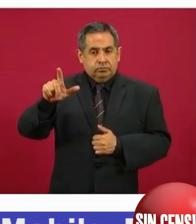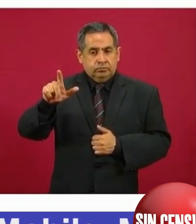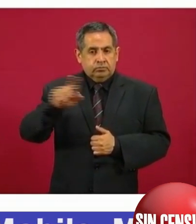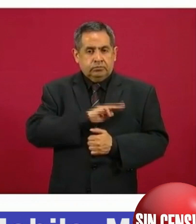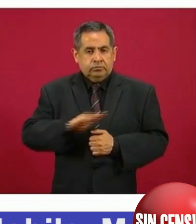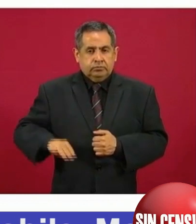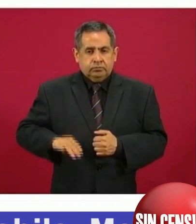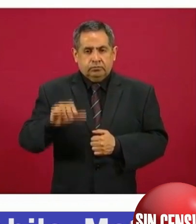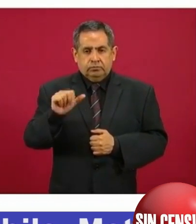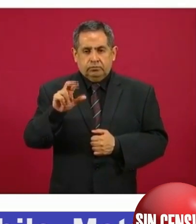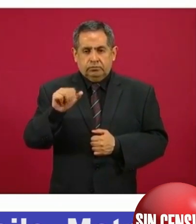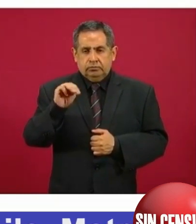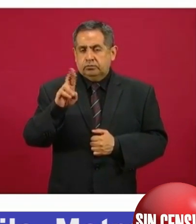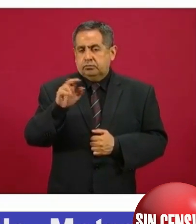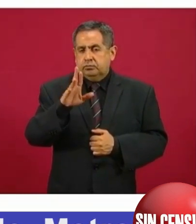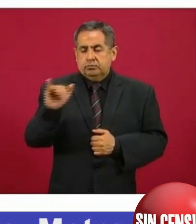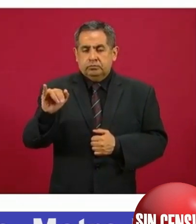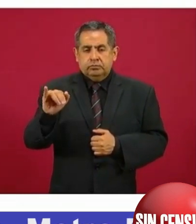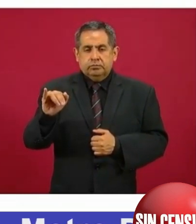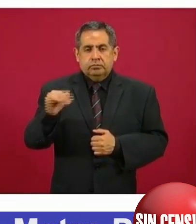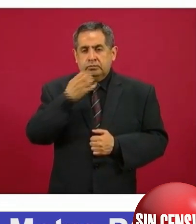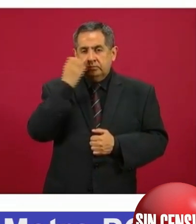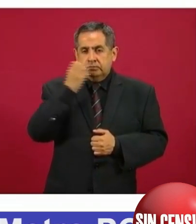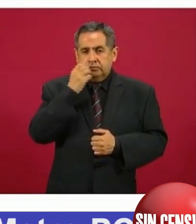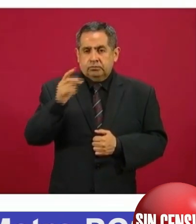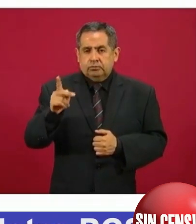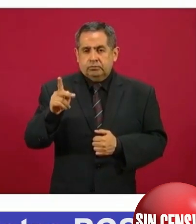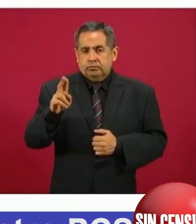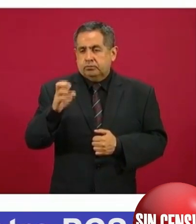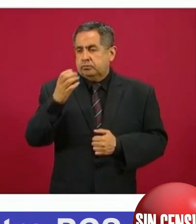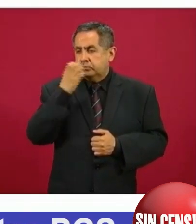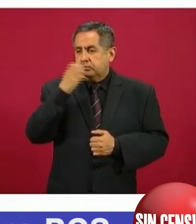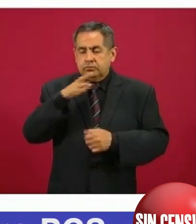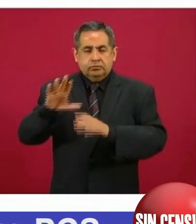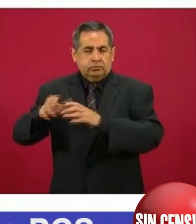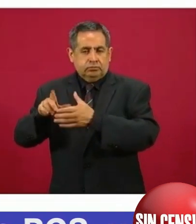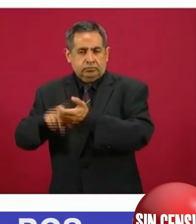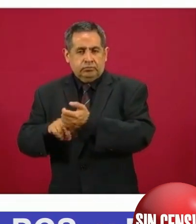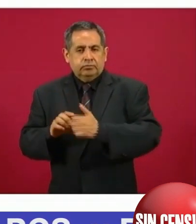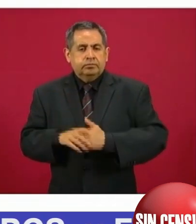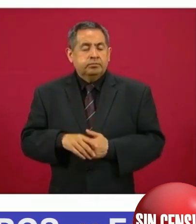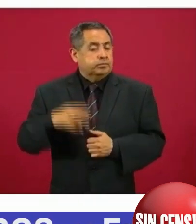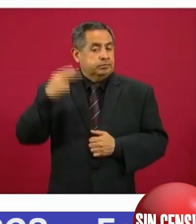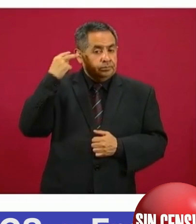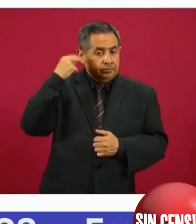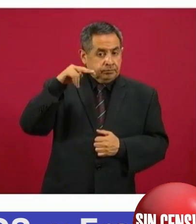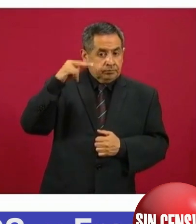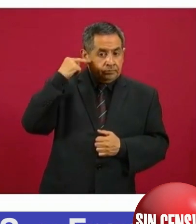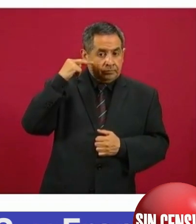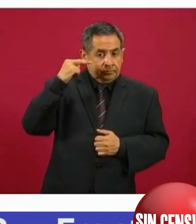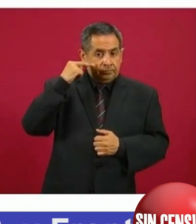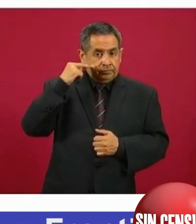Aramberri, preescolar, comunitario. En Veracruz,